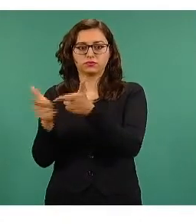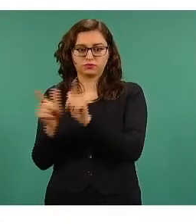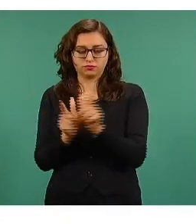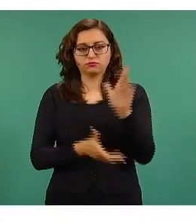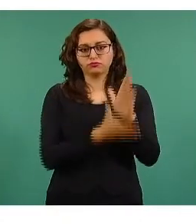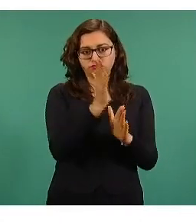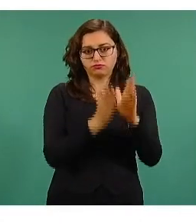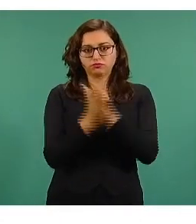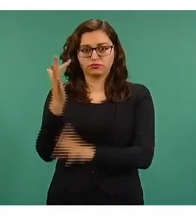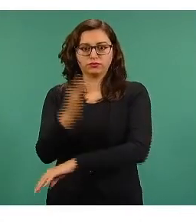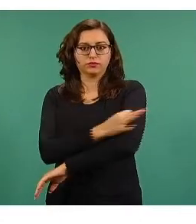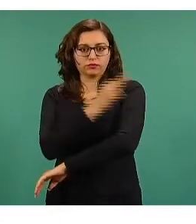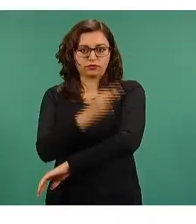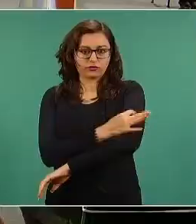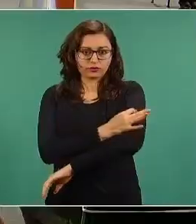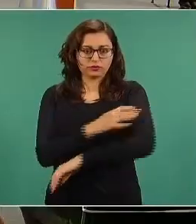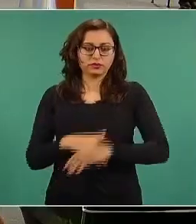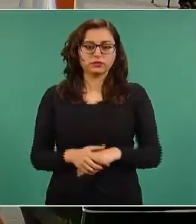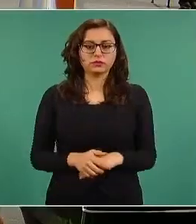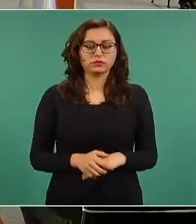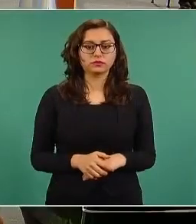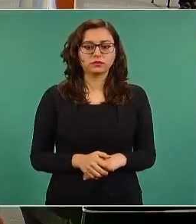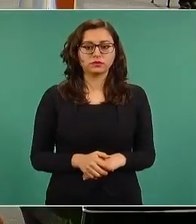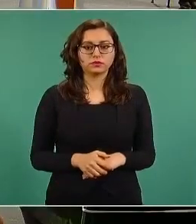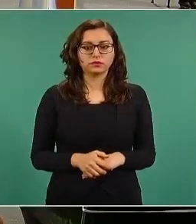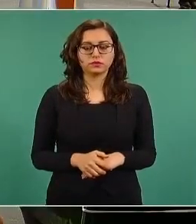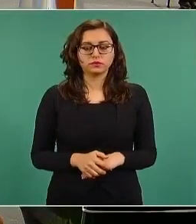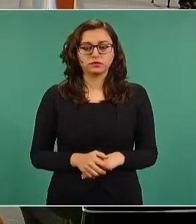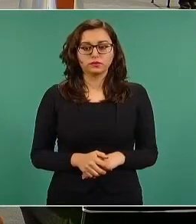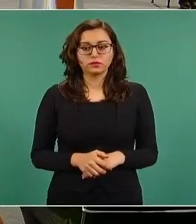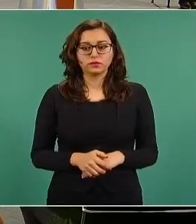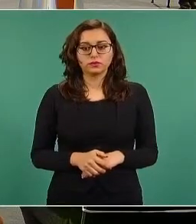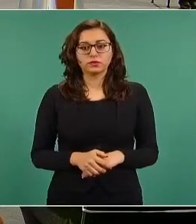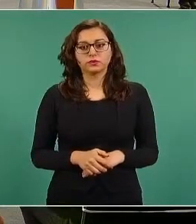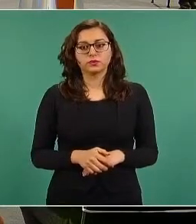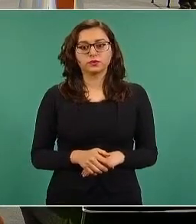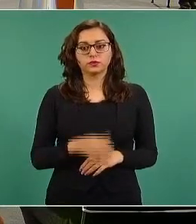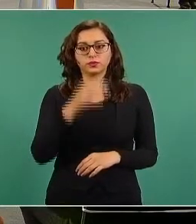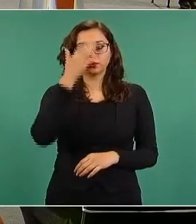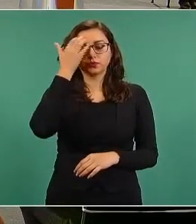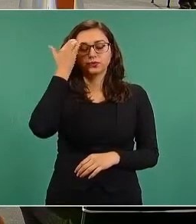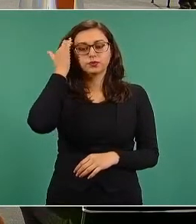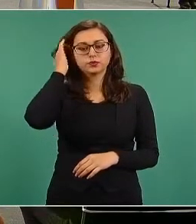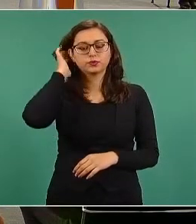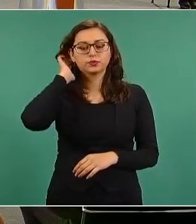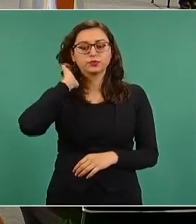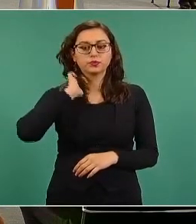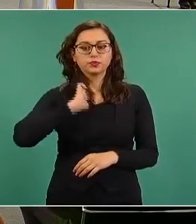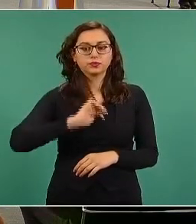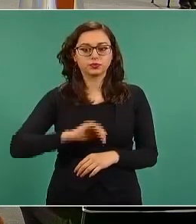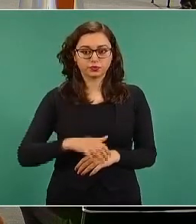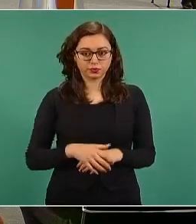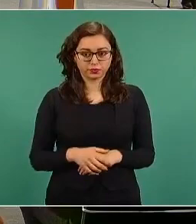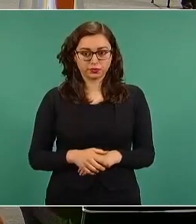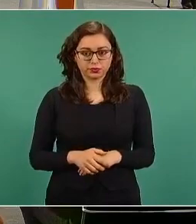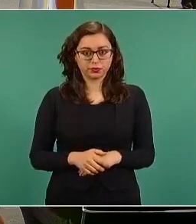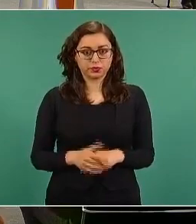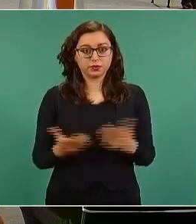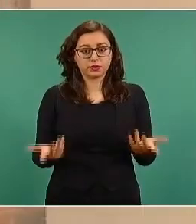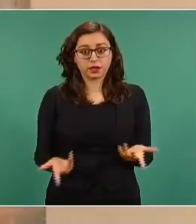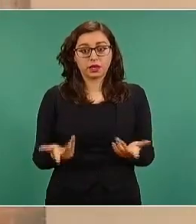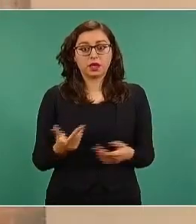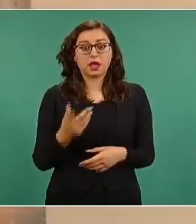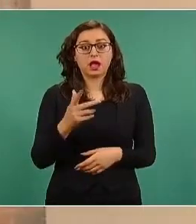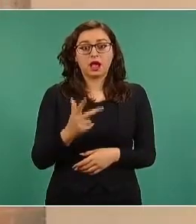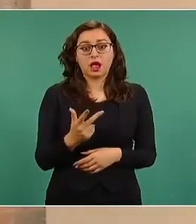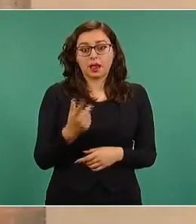Estamos iniciando a las… o la primera entrega será a las ocho y media